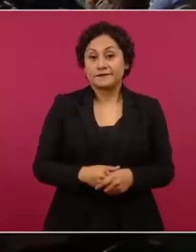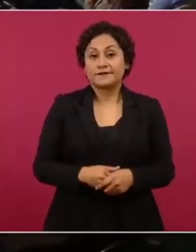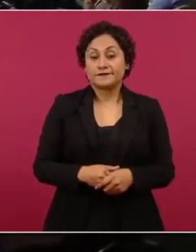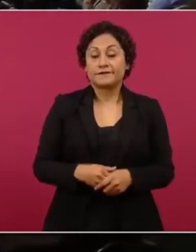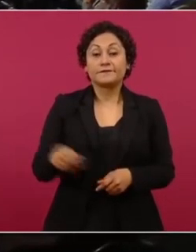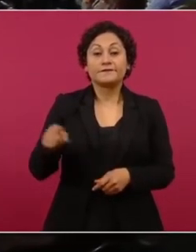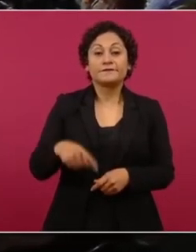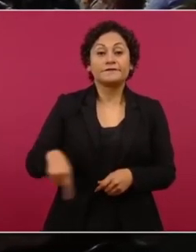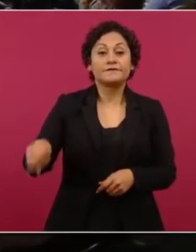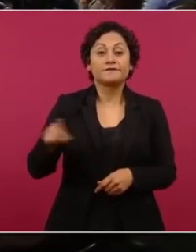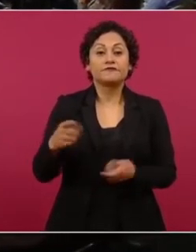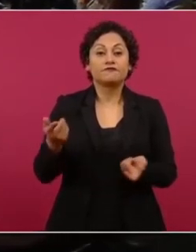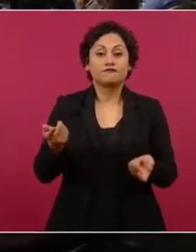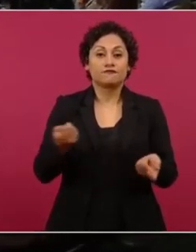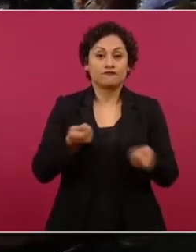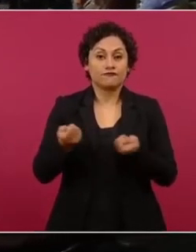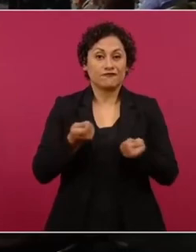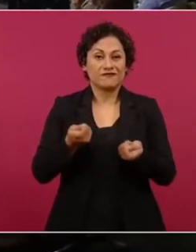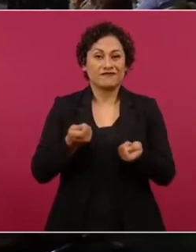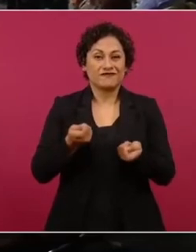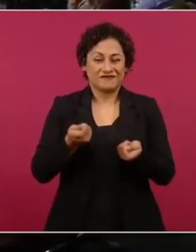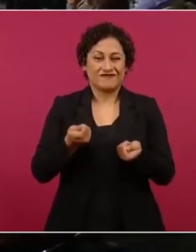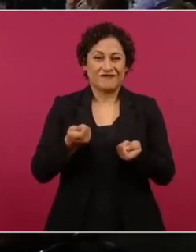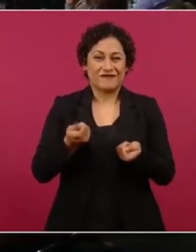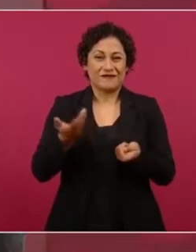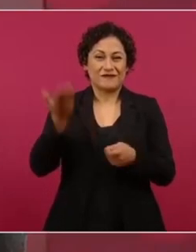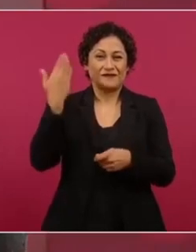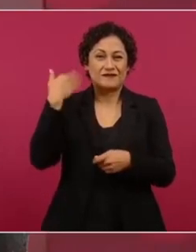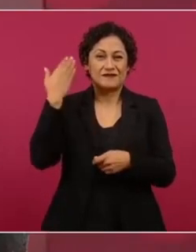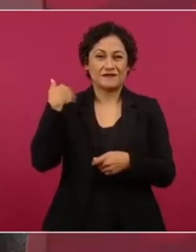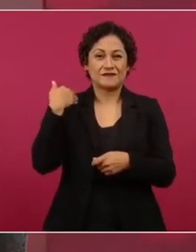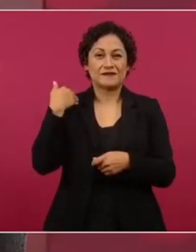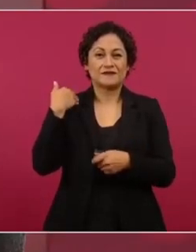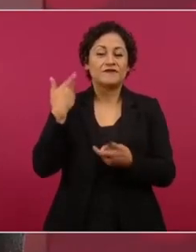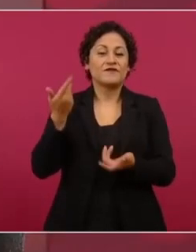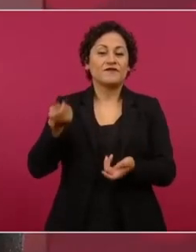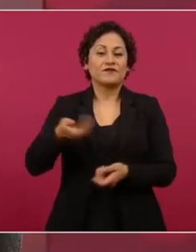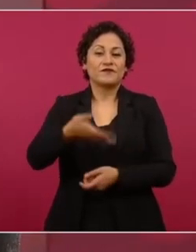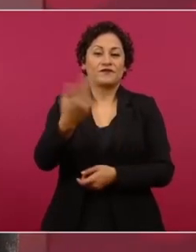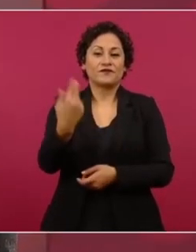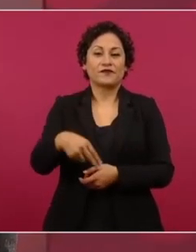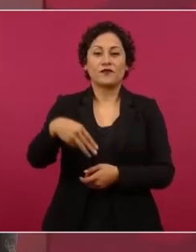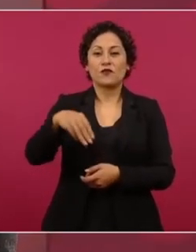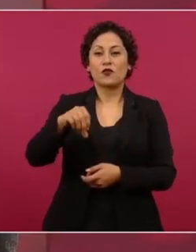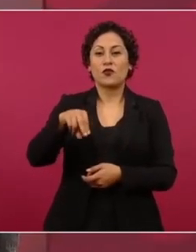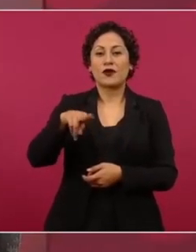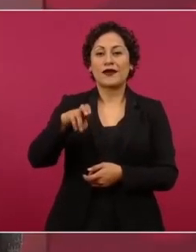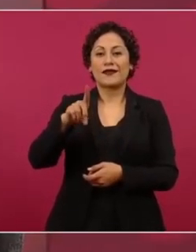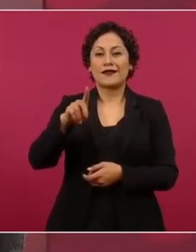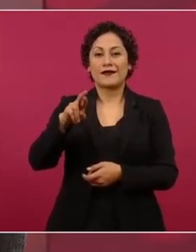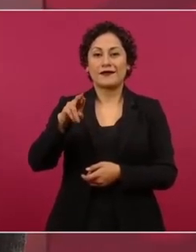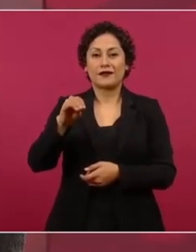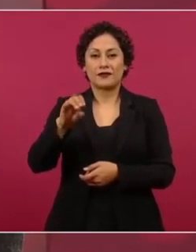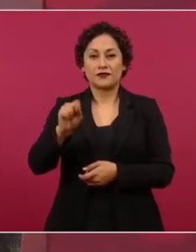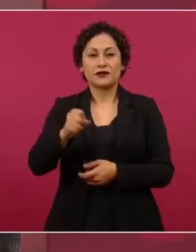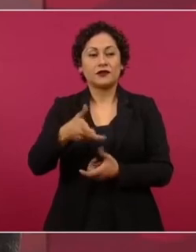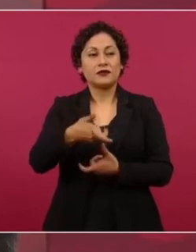que se entregan antes de las elecciones.